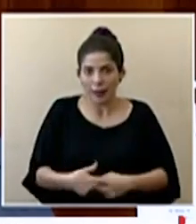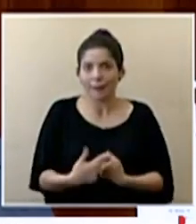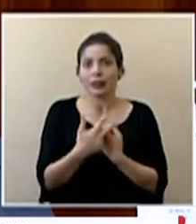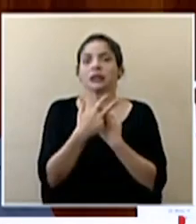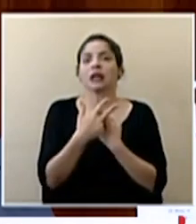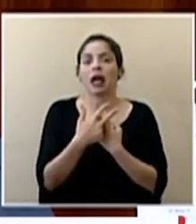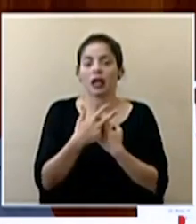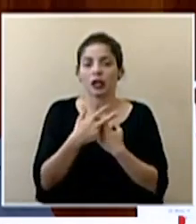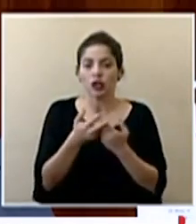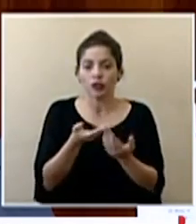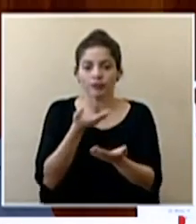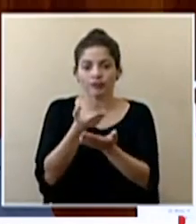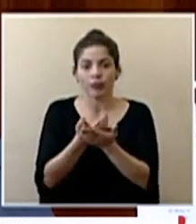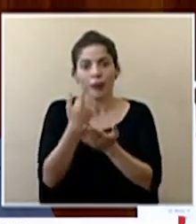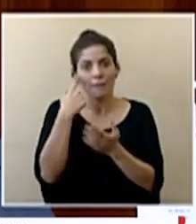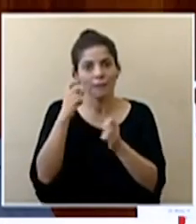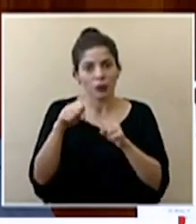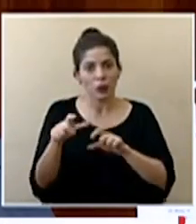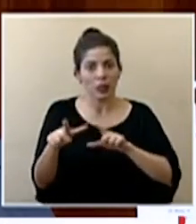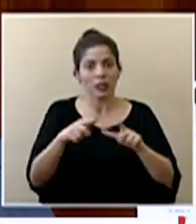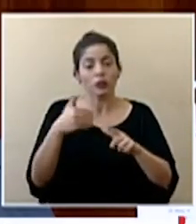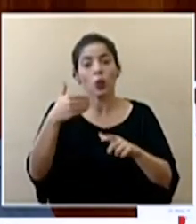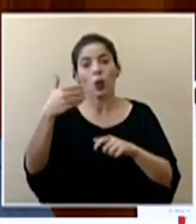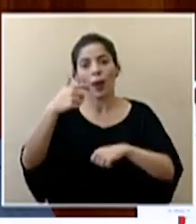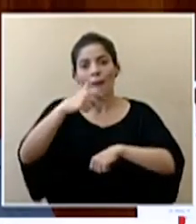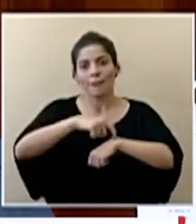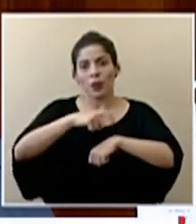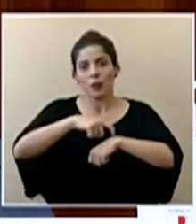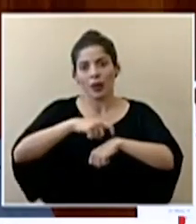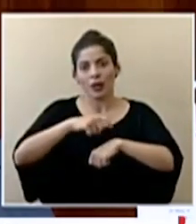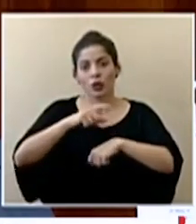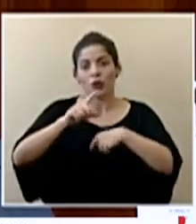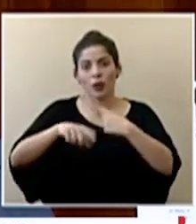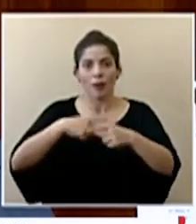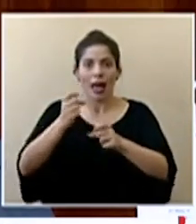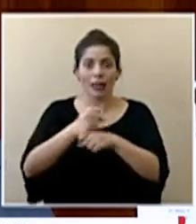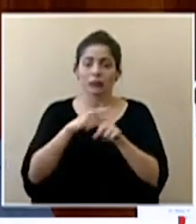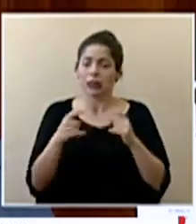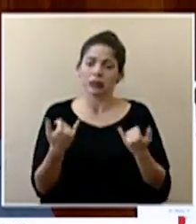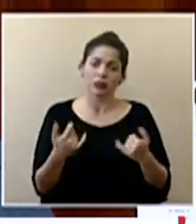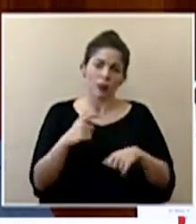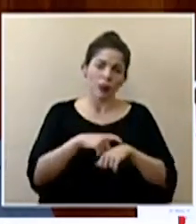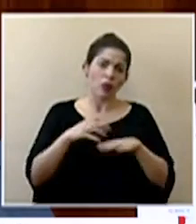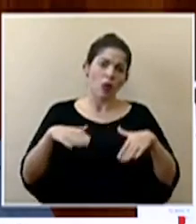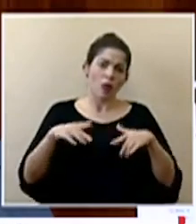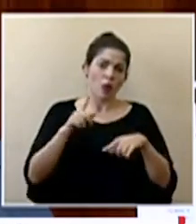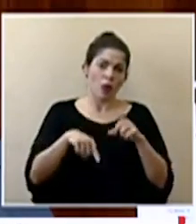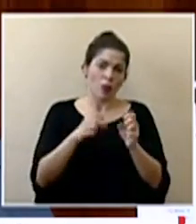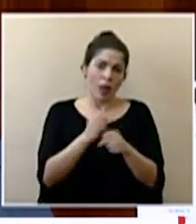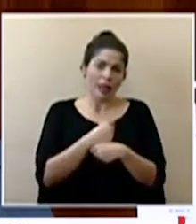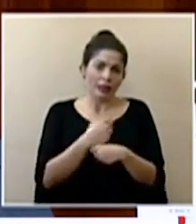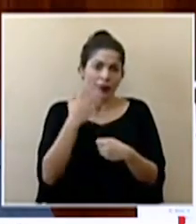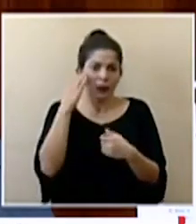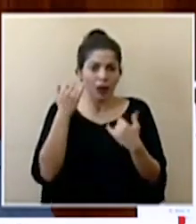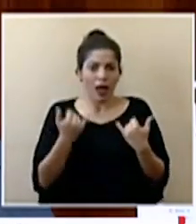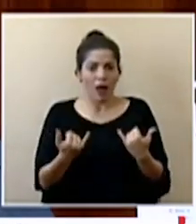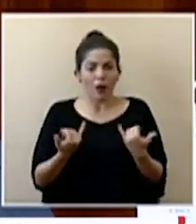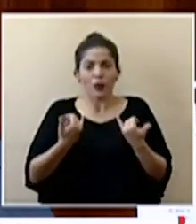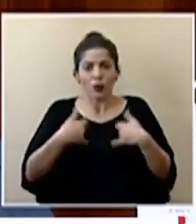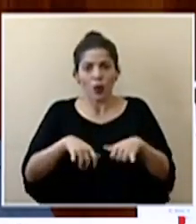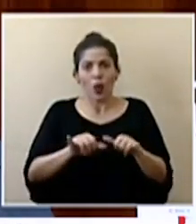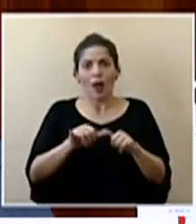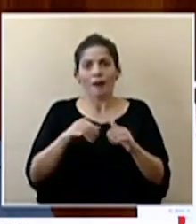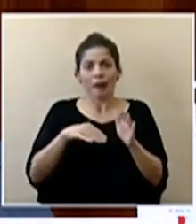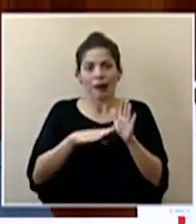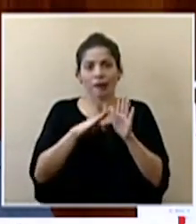a plantear para tenerlo definido en el momento que se deba hacer en ese momento todavía no se puede hacer porque estamos en el asunto